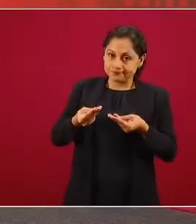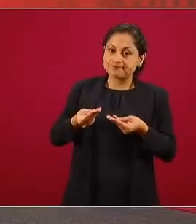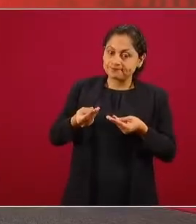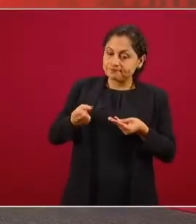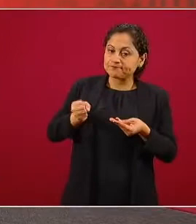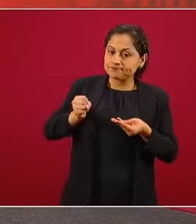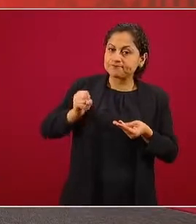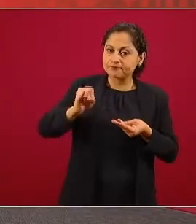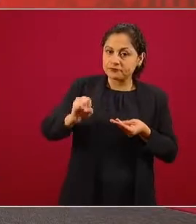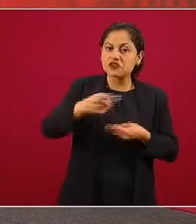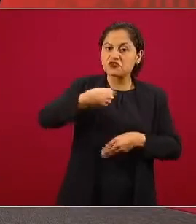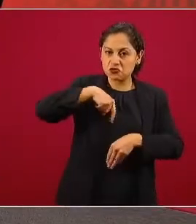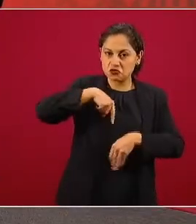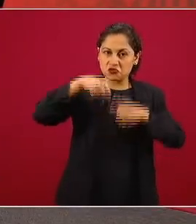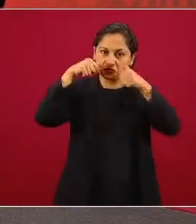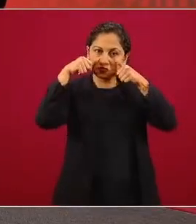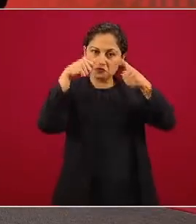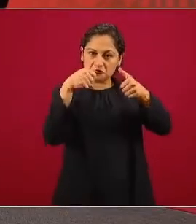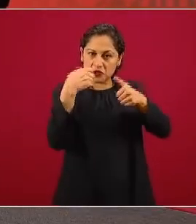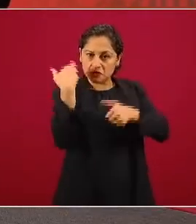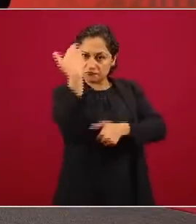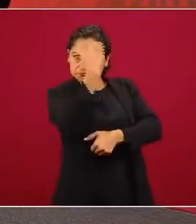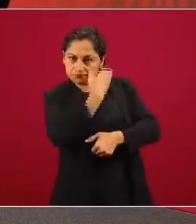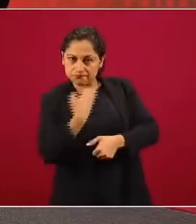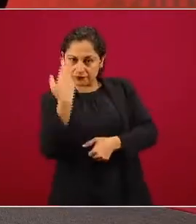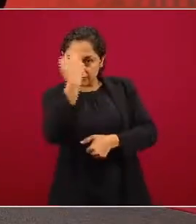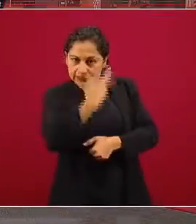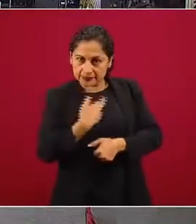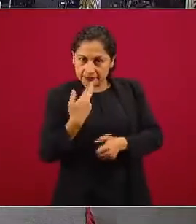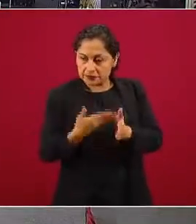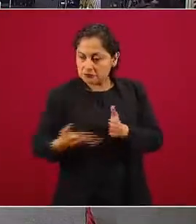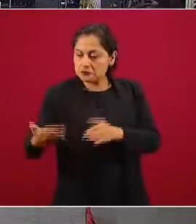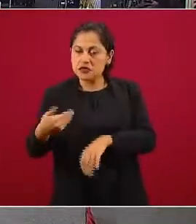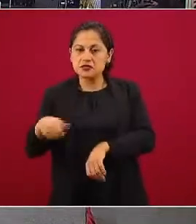nuestra prioridad en el mes de septiembre. Muchas gracias.